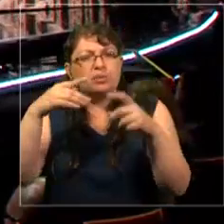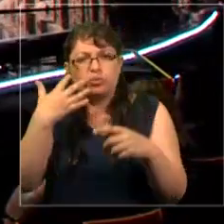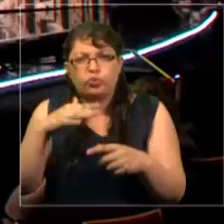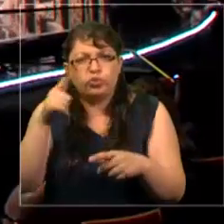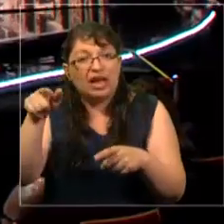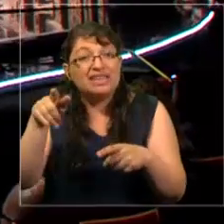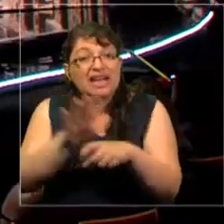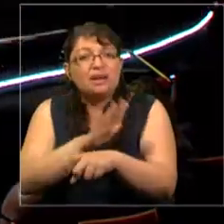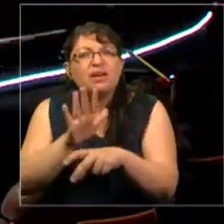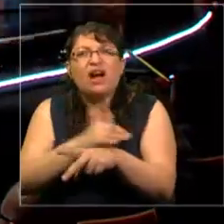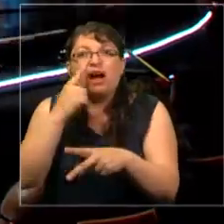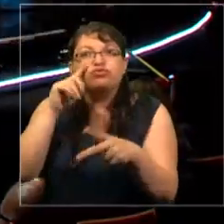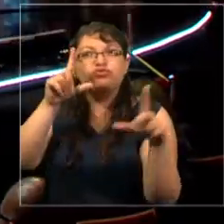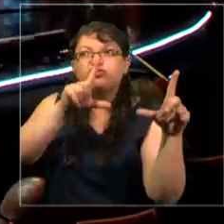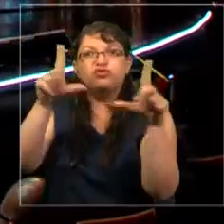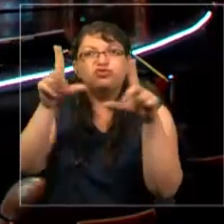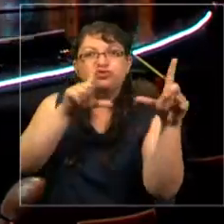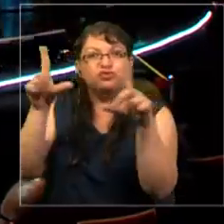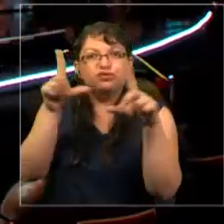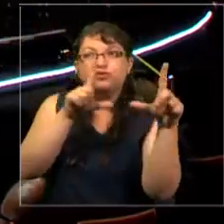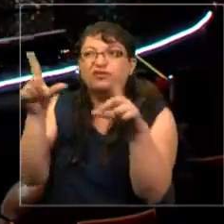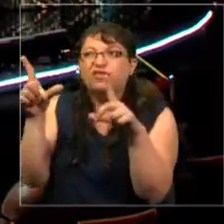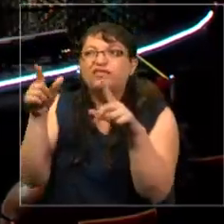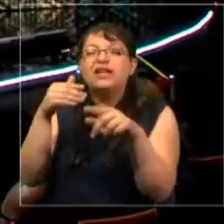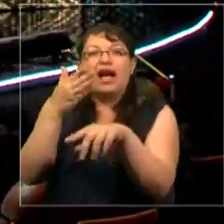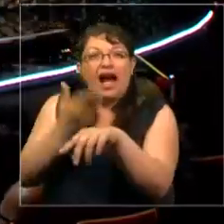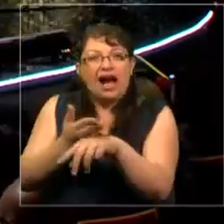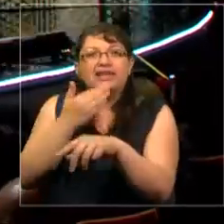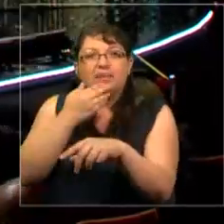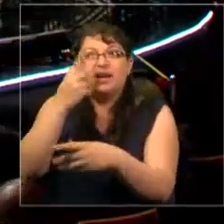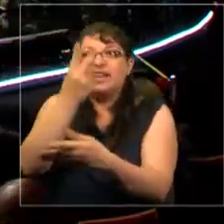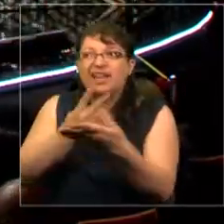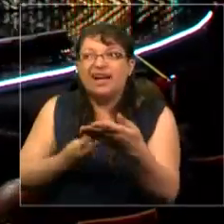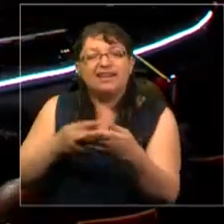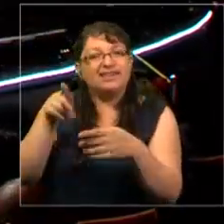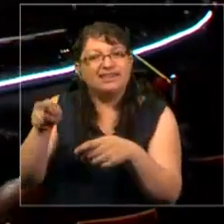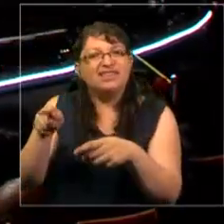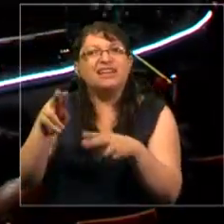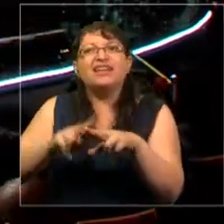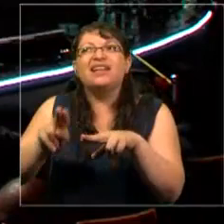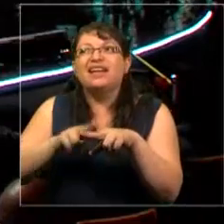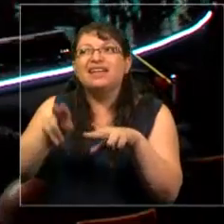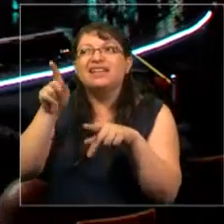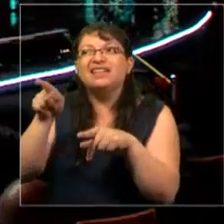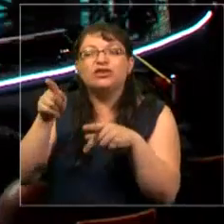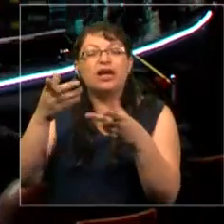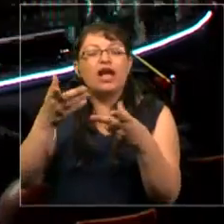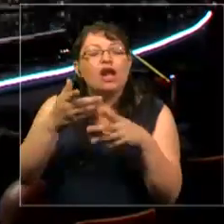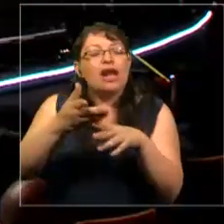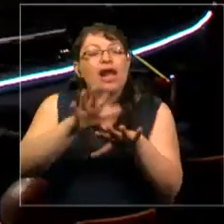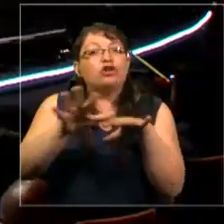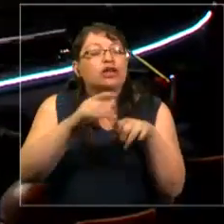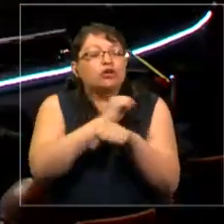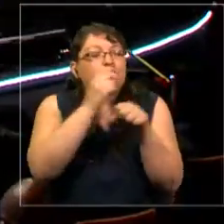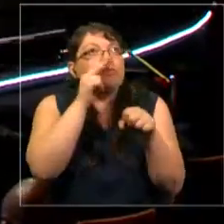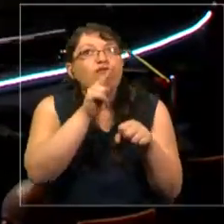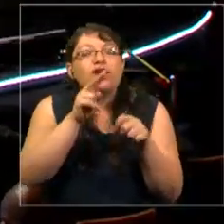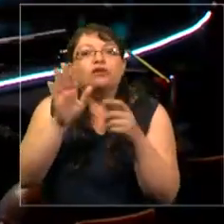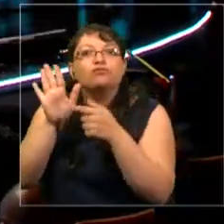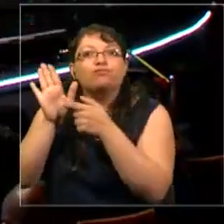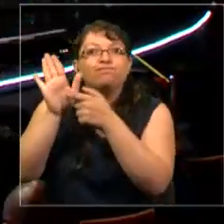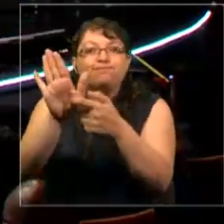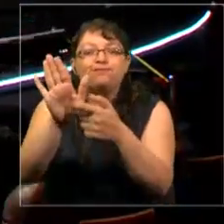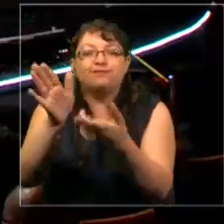son los efectos visuales. Y estos son los artistas Arsh Forks que hizo lo invisible visible y nos muestra